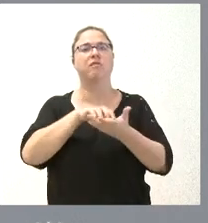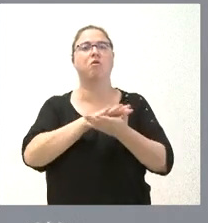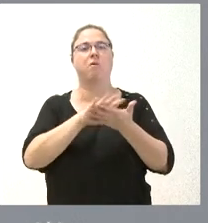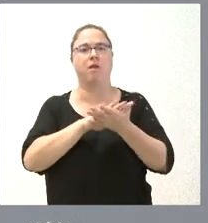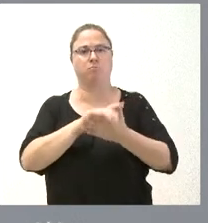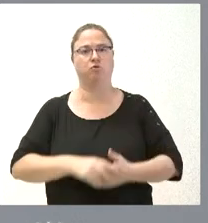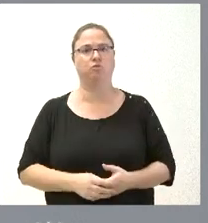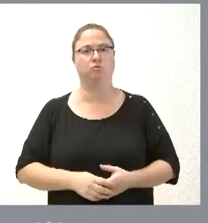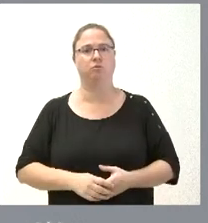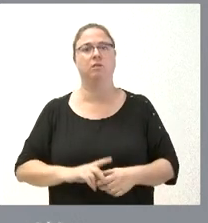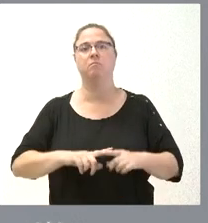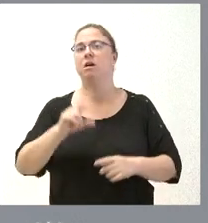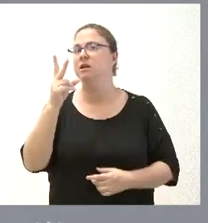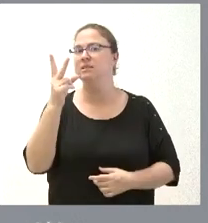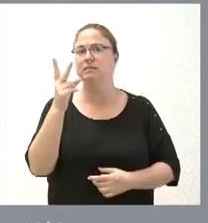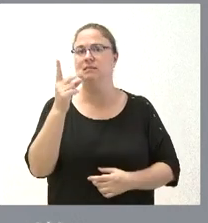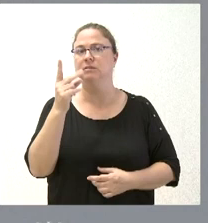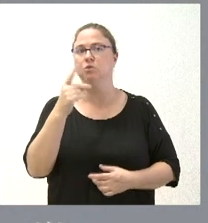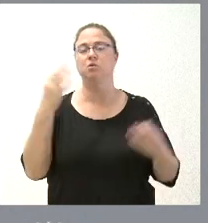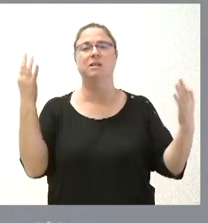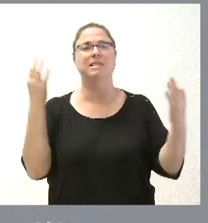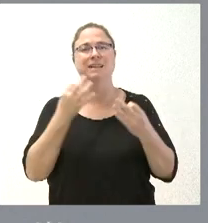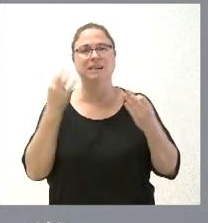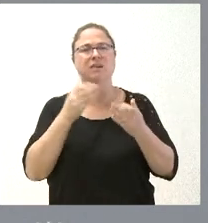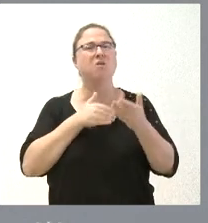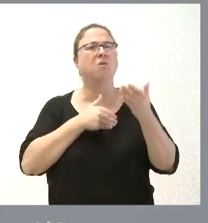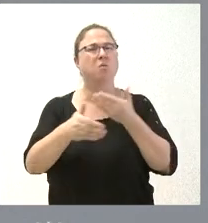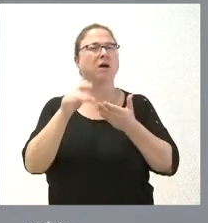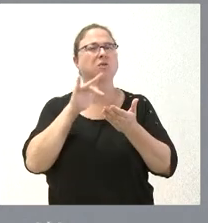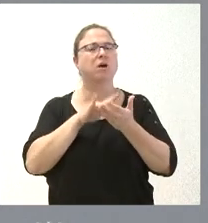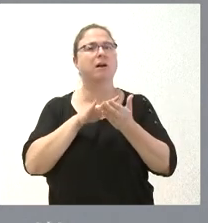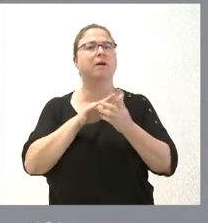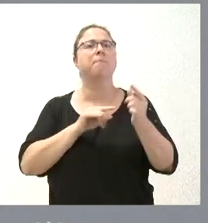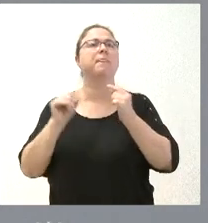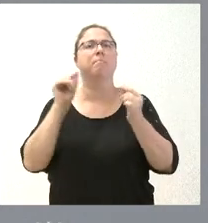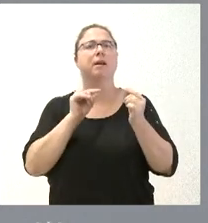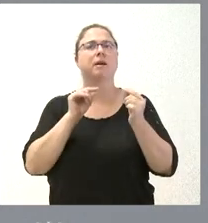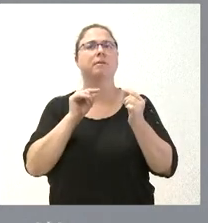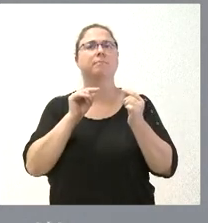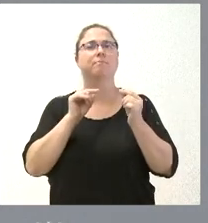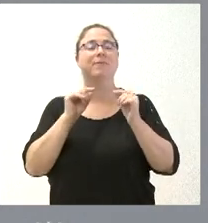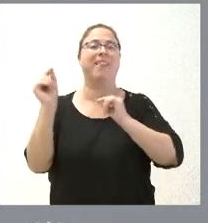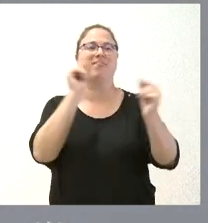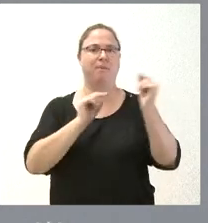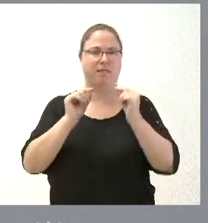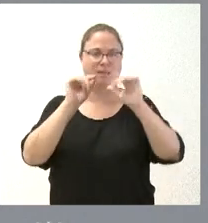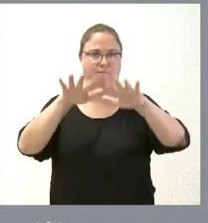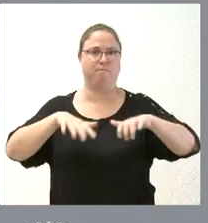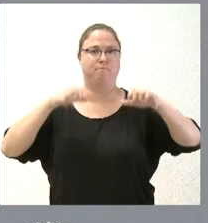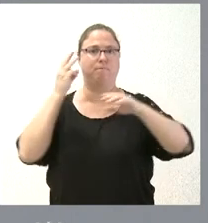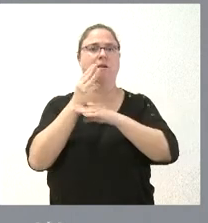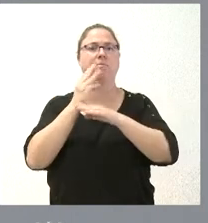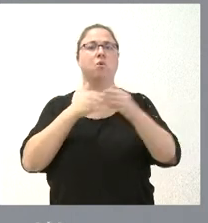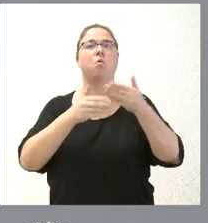y la segunda cuestión que usted me plantea es que cuando se va a celebrar de nuevo nivel parlamentario o perdón de nuevo debate parlamentario claro